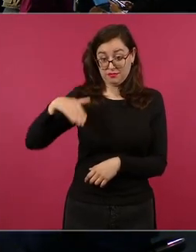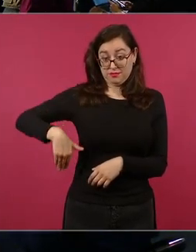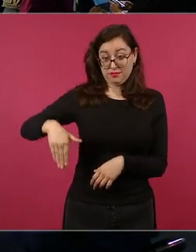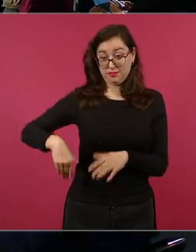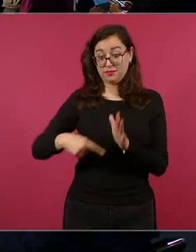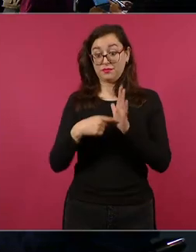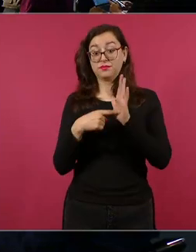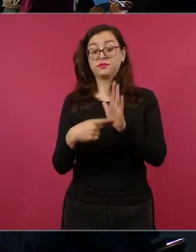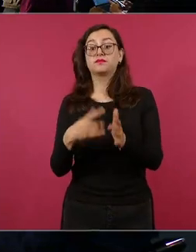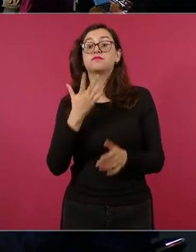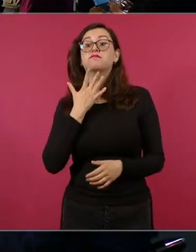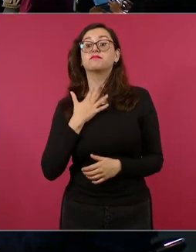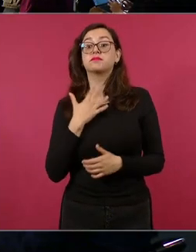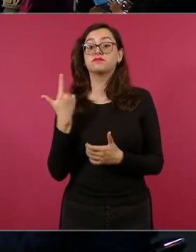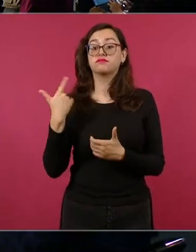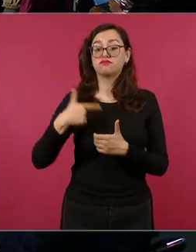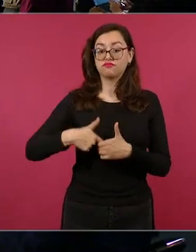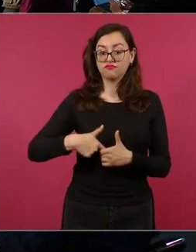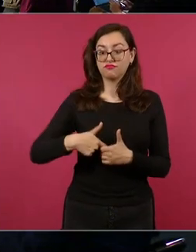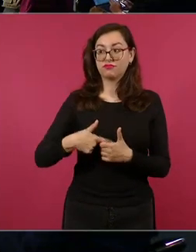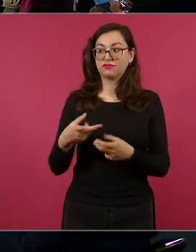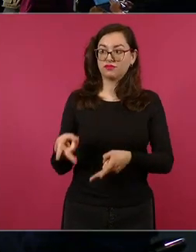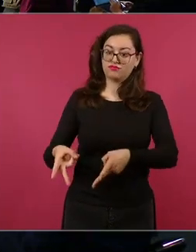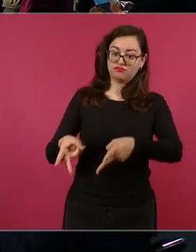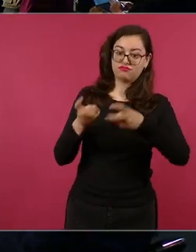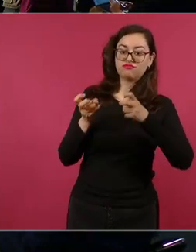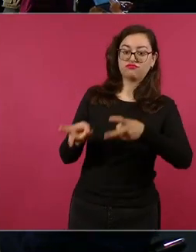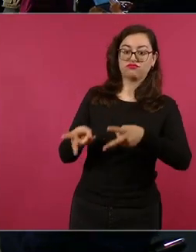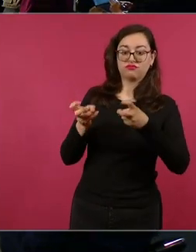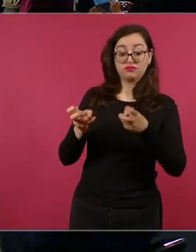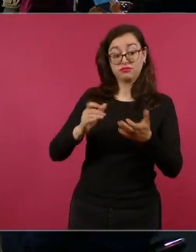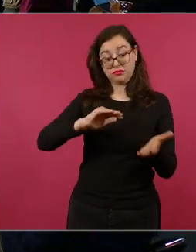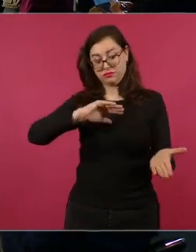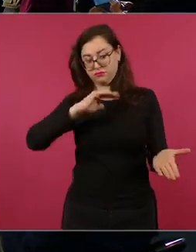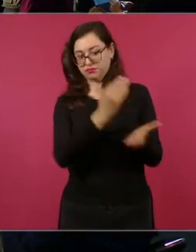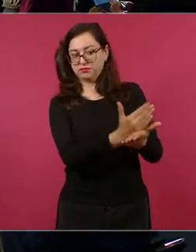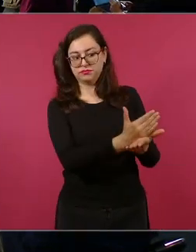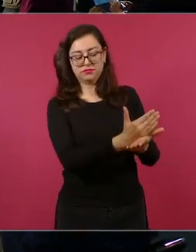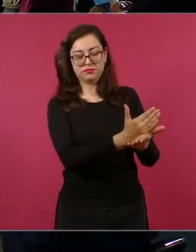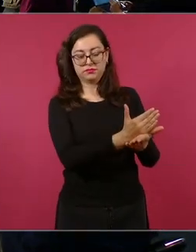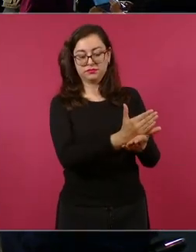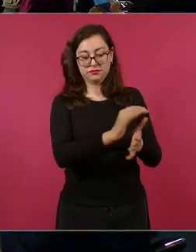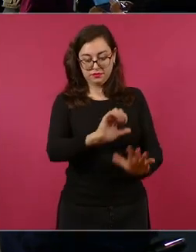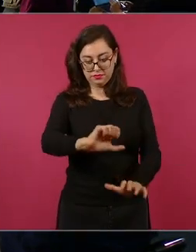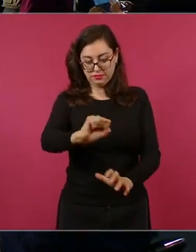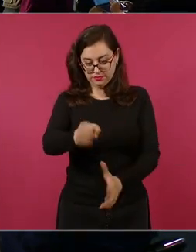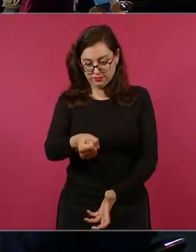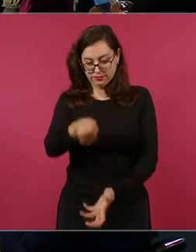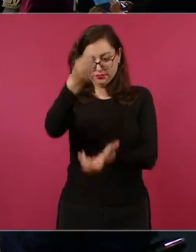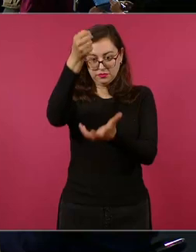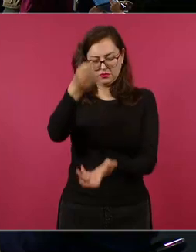¿por qué no pones la...? ¿saben que eso que se ahorró es lo que costó?